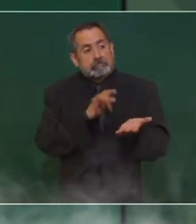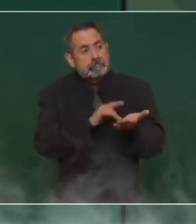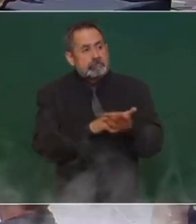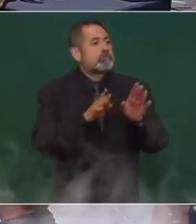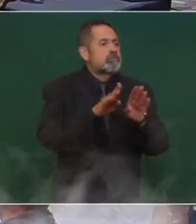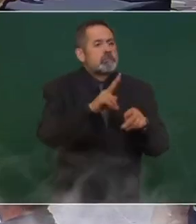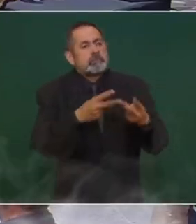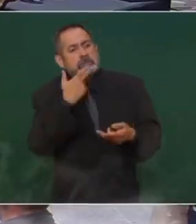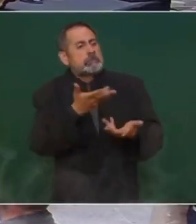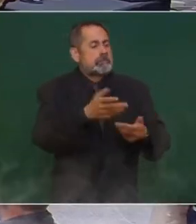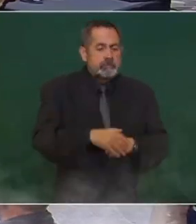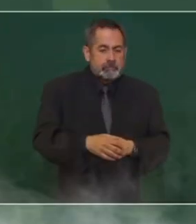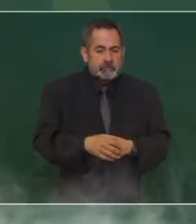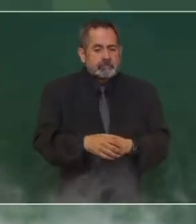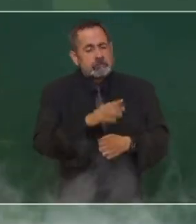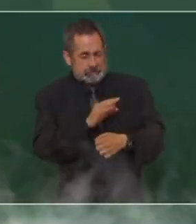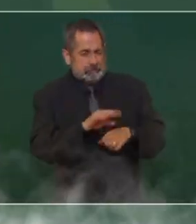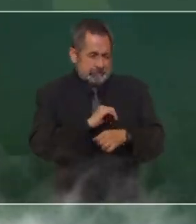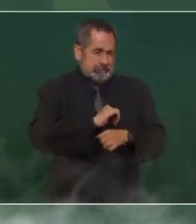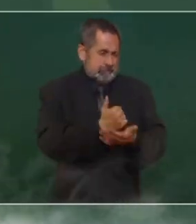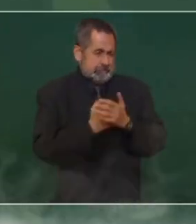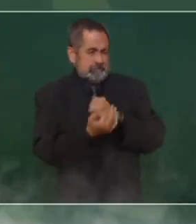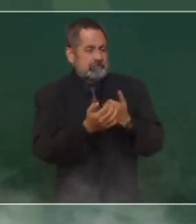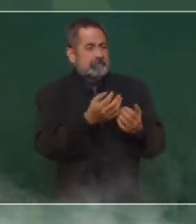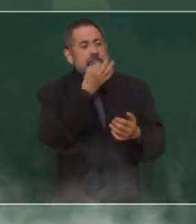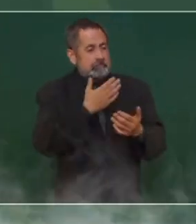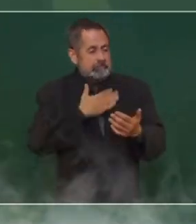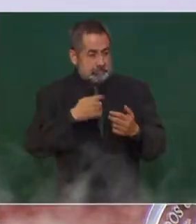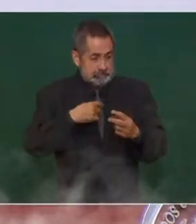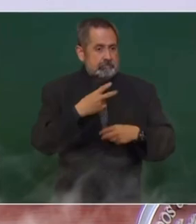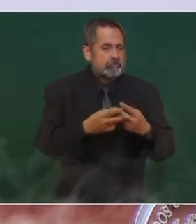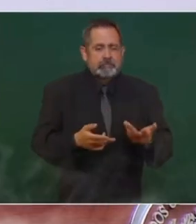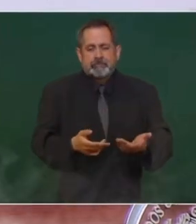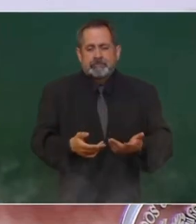¿Y cómo lo van a manejar? Oye, ahí te pedimos que nos ayudes.